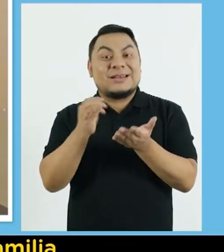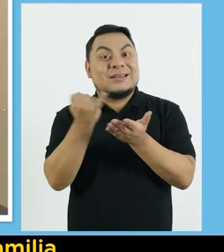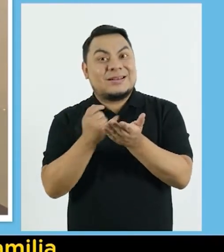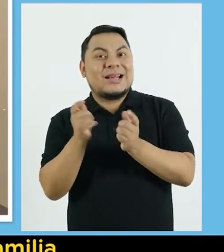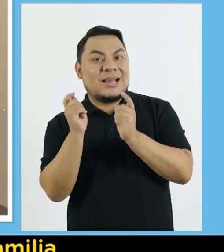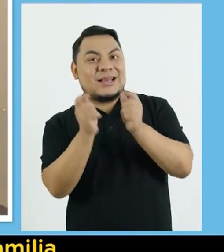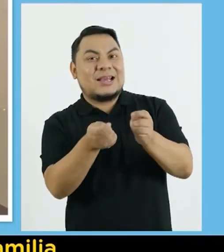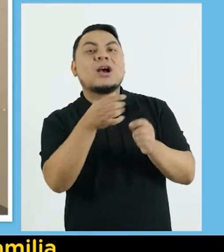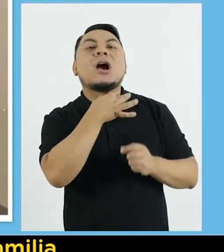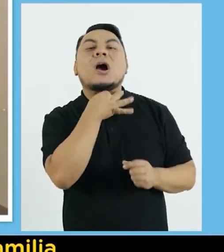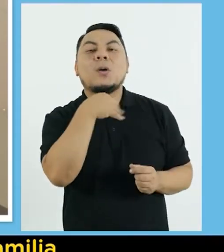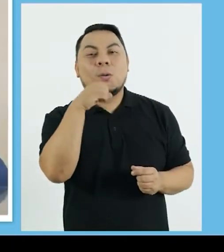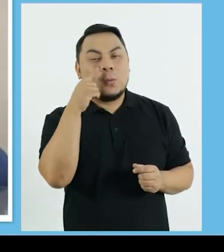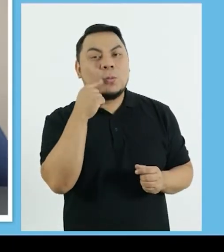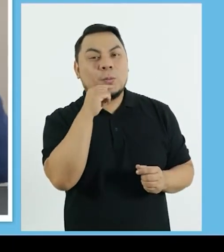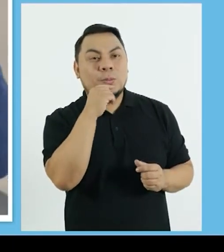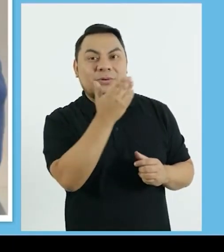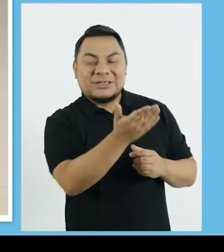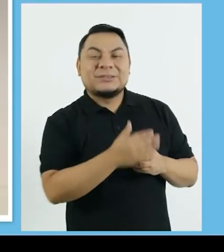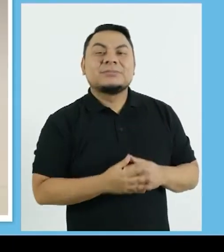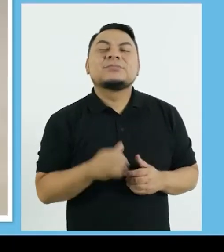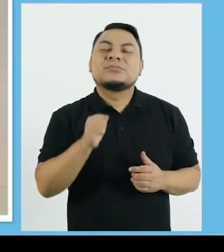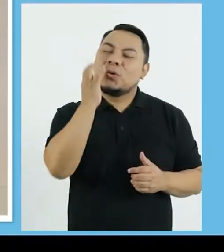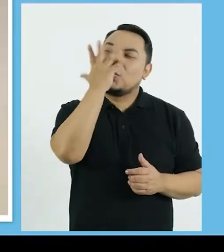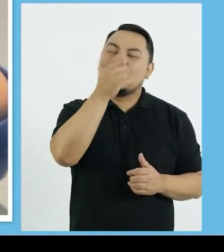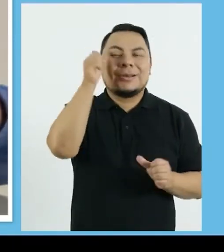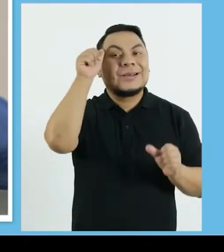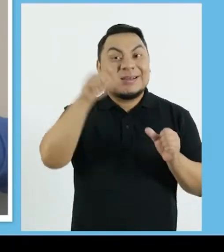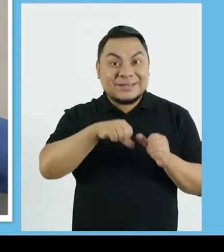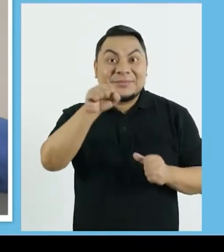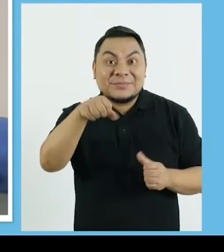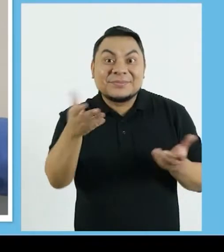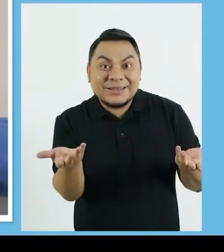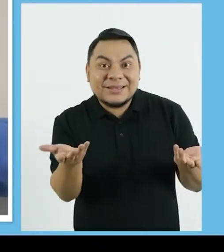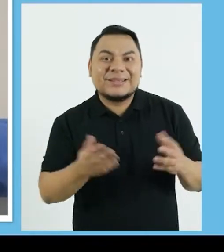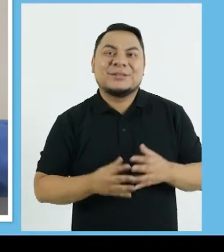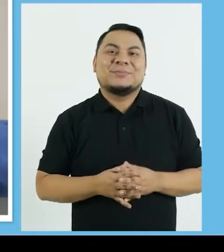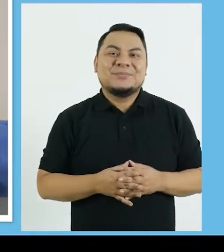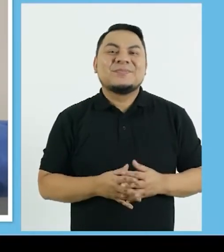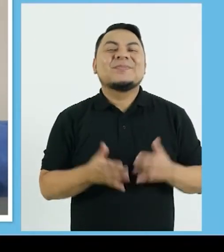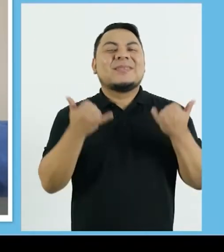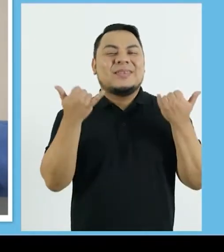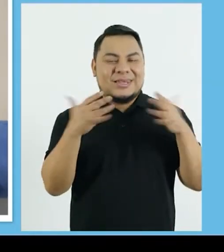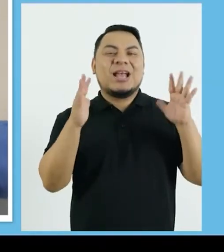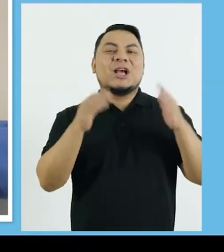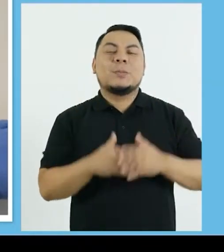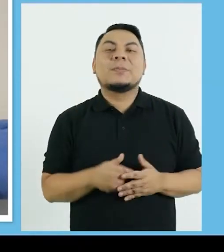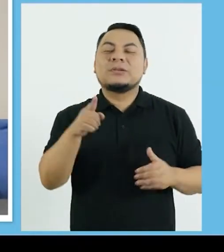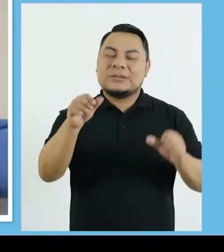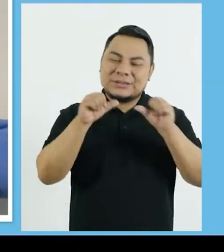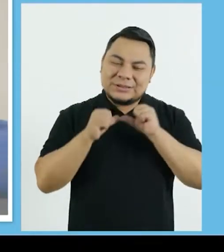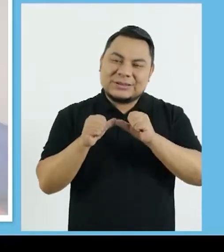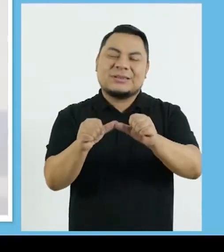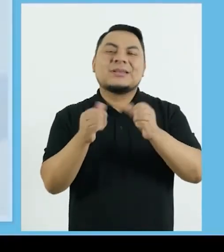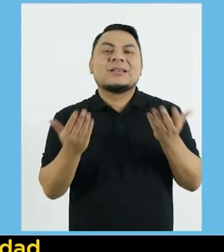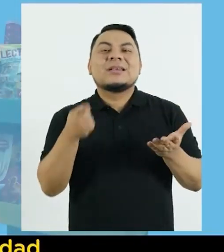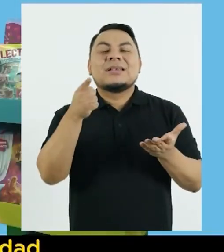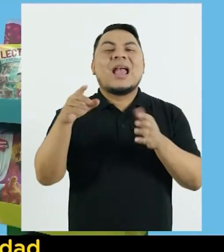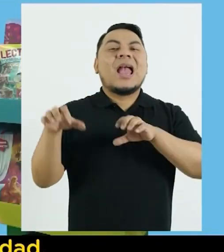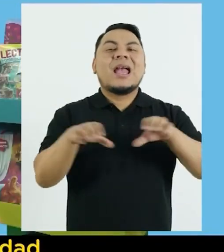dibujos de la familia Y regalárselos a sus abuelos Sería un lindo recuerdo, ¿no?